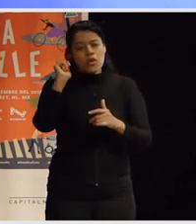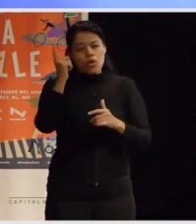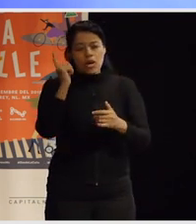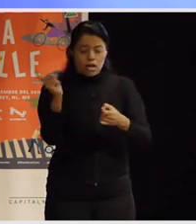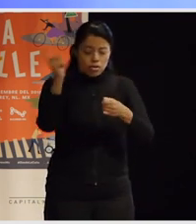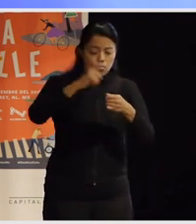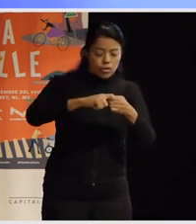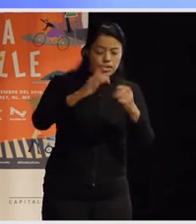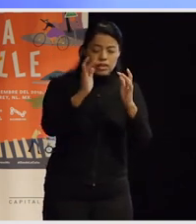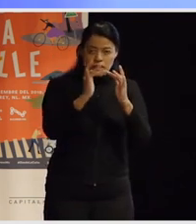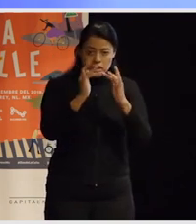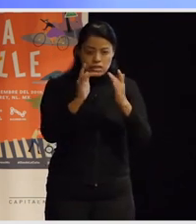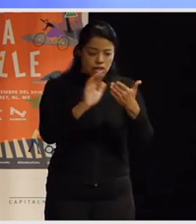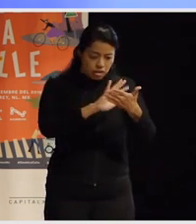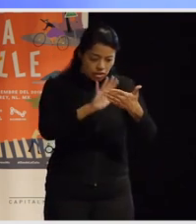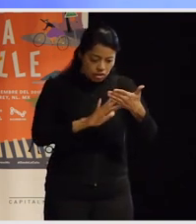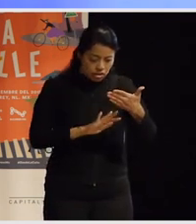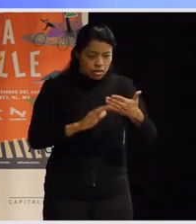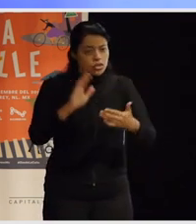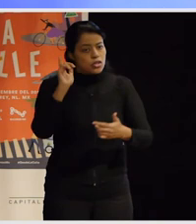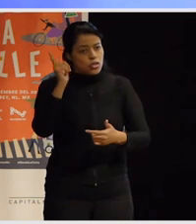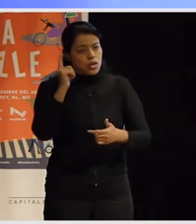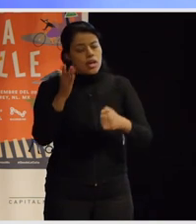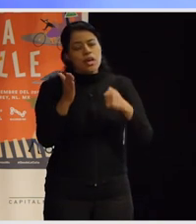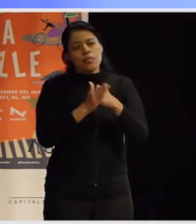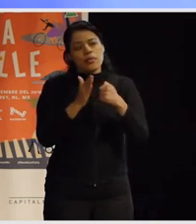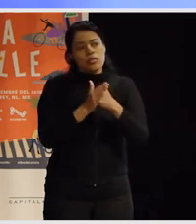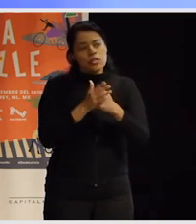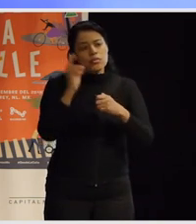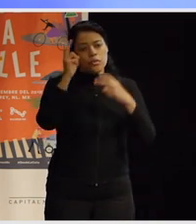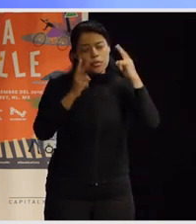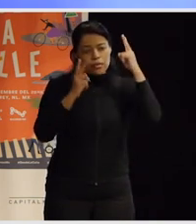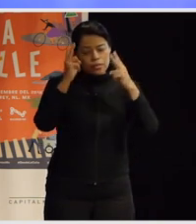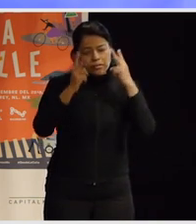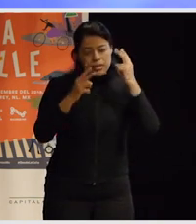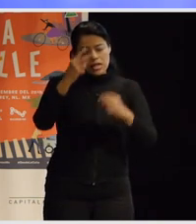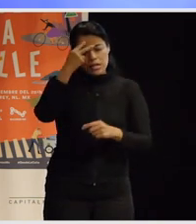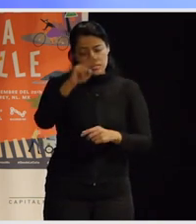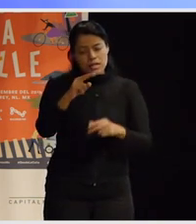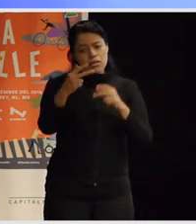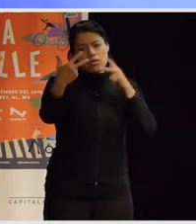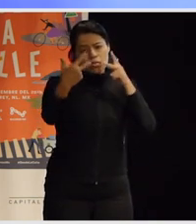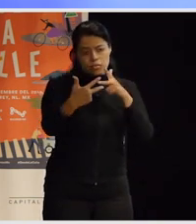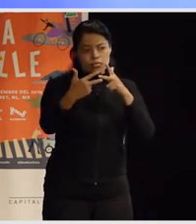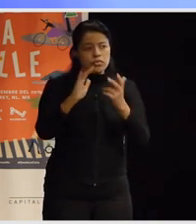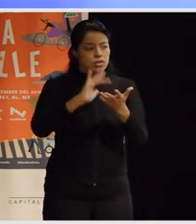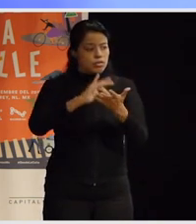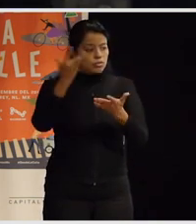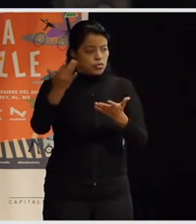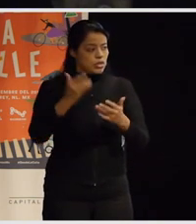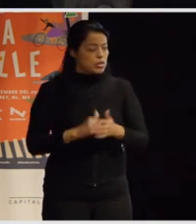pues muchísimas gracias por estar por acá con nosotros aunque sea por vía virtual muchísimas gracias muchas gracias aplausos